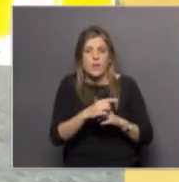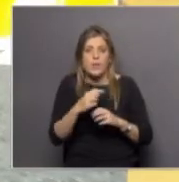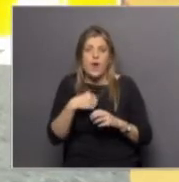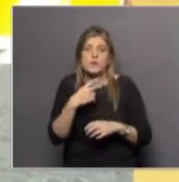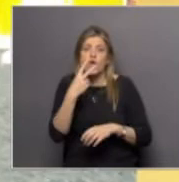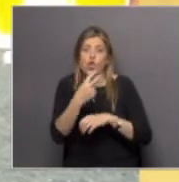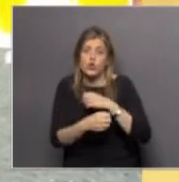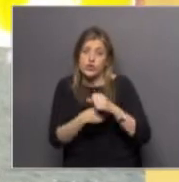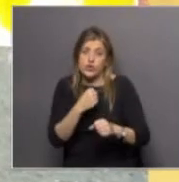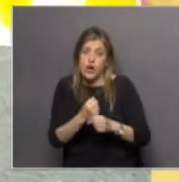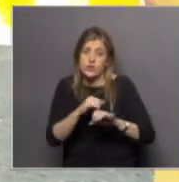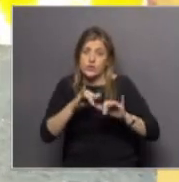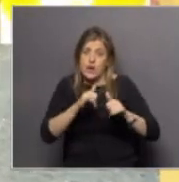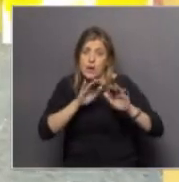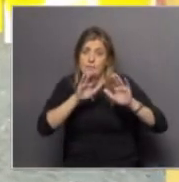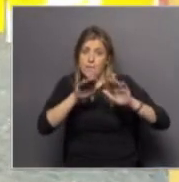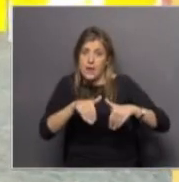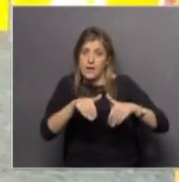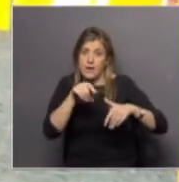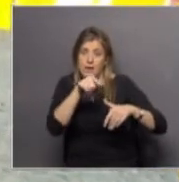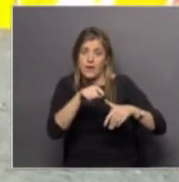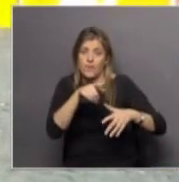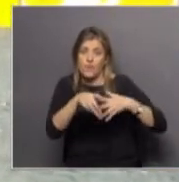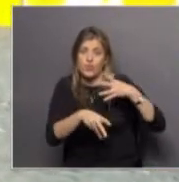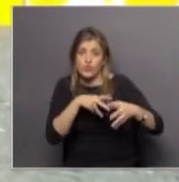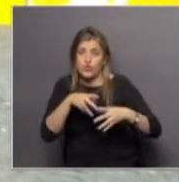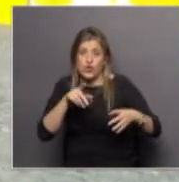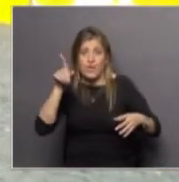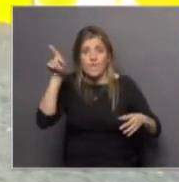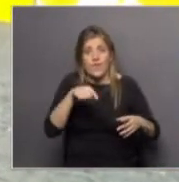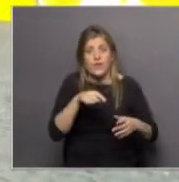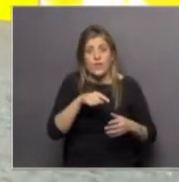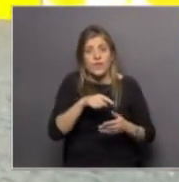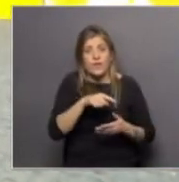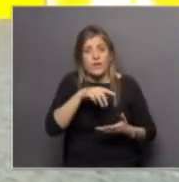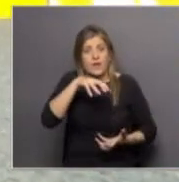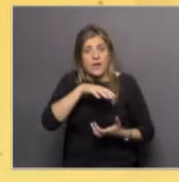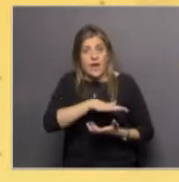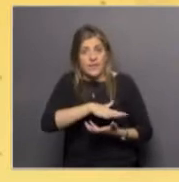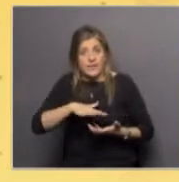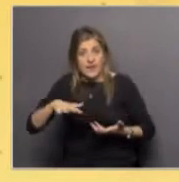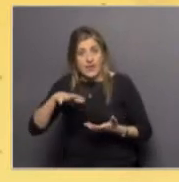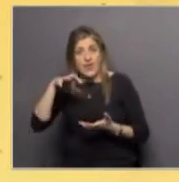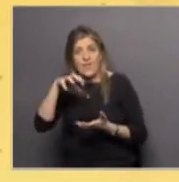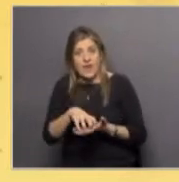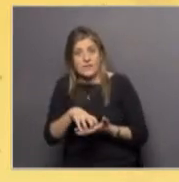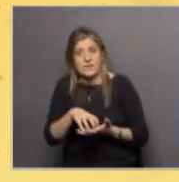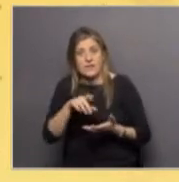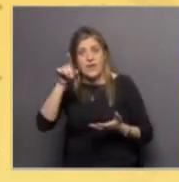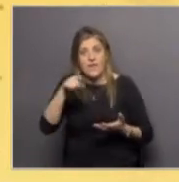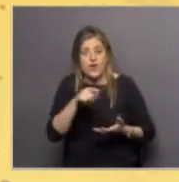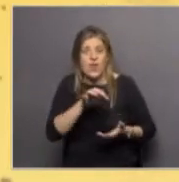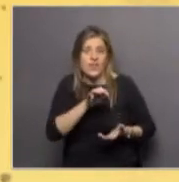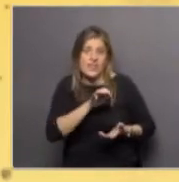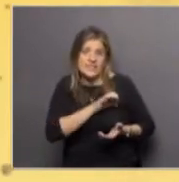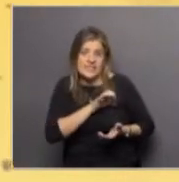están funcionando este panel, vino hace poco de la base, vino, no sé si realmente en qué lugar llegó, si en diciembre